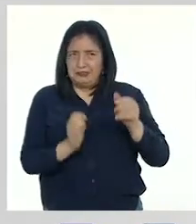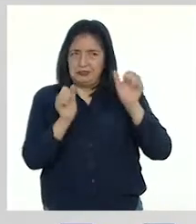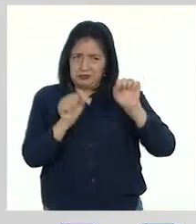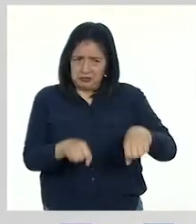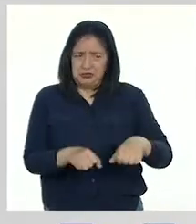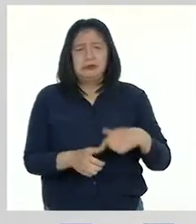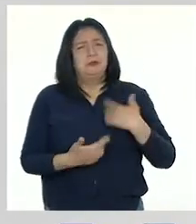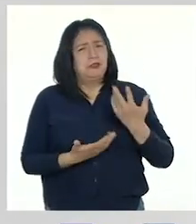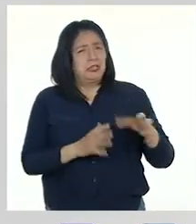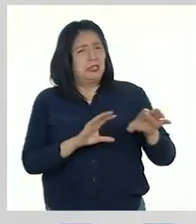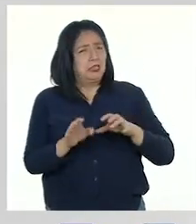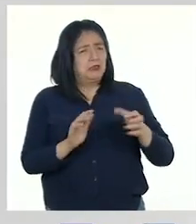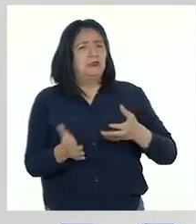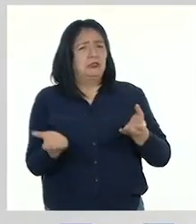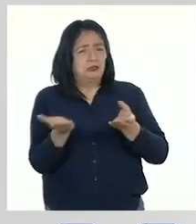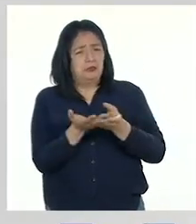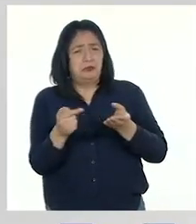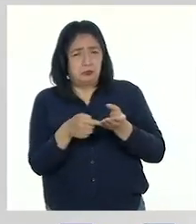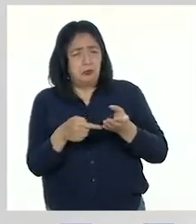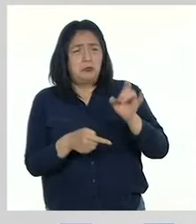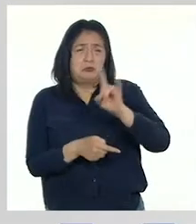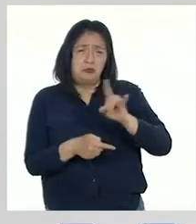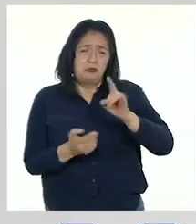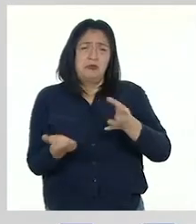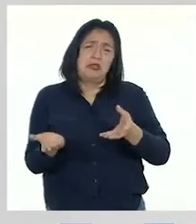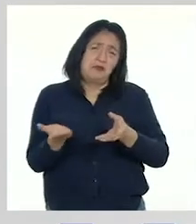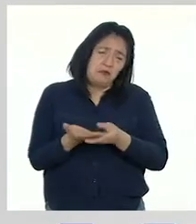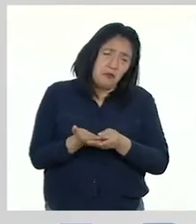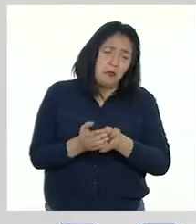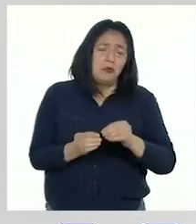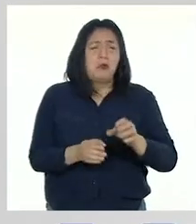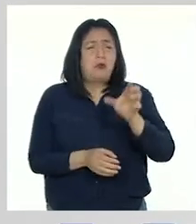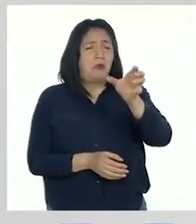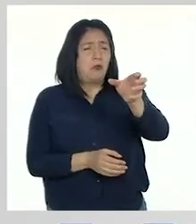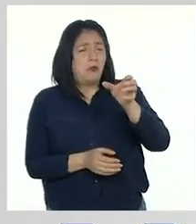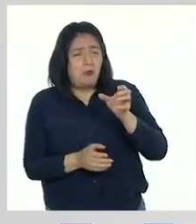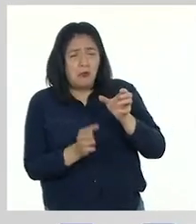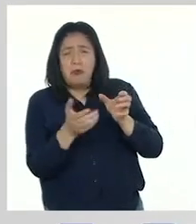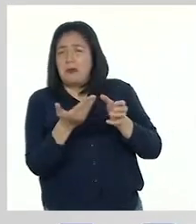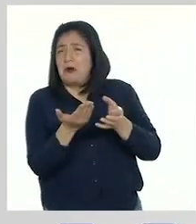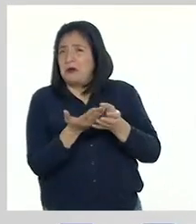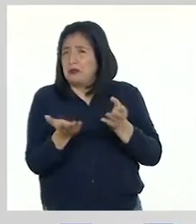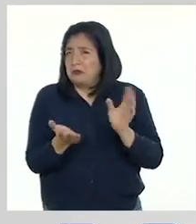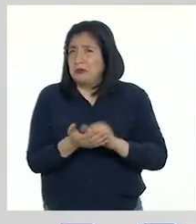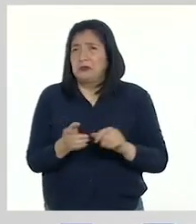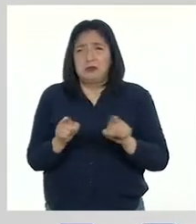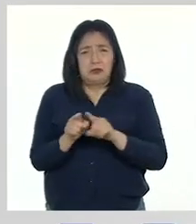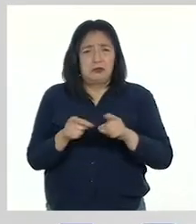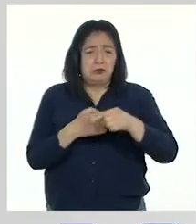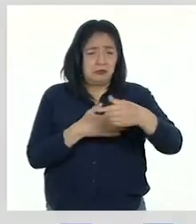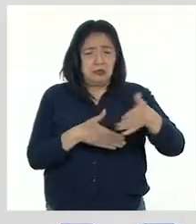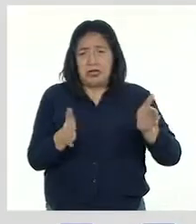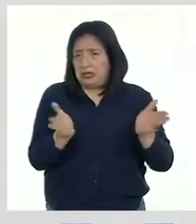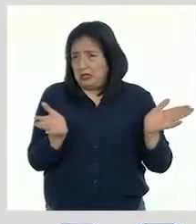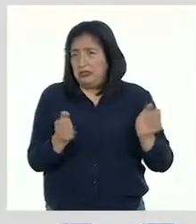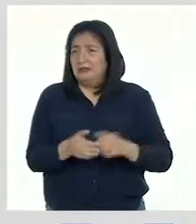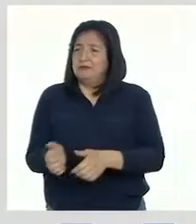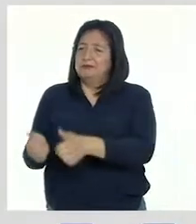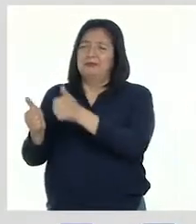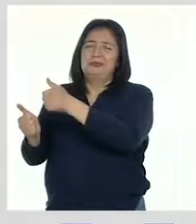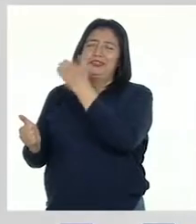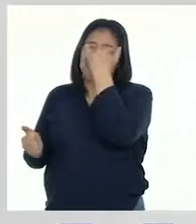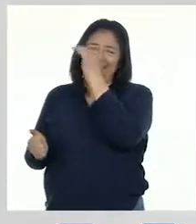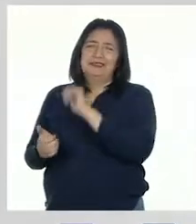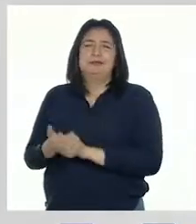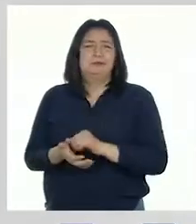para elaborar nuestro portafolio podemos usar un folder, un archivador, pero también una caja. ¡Qué buena